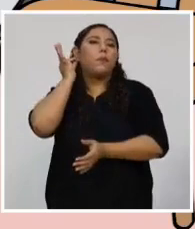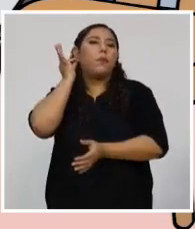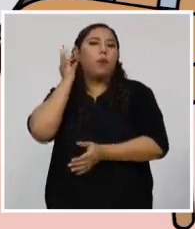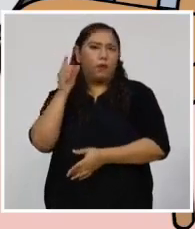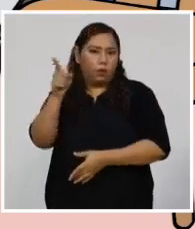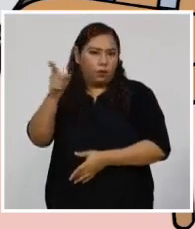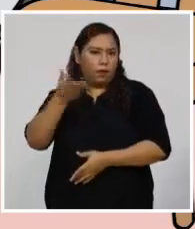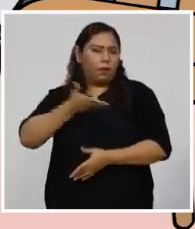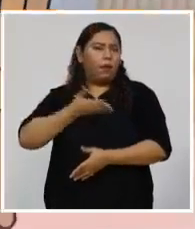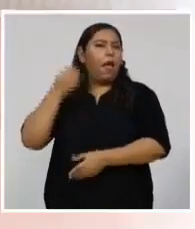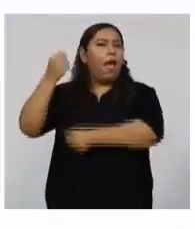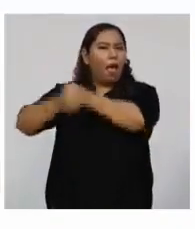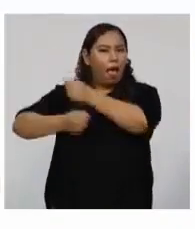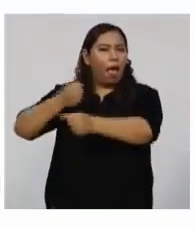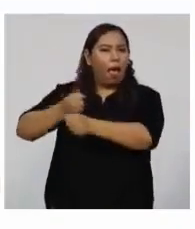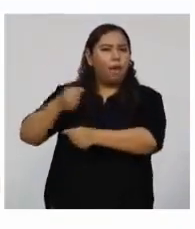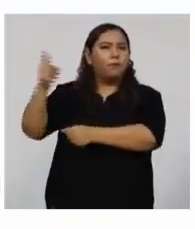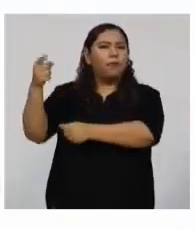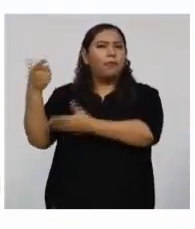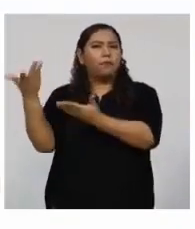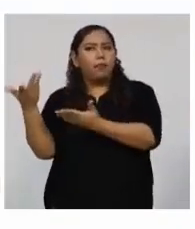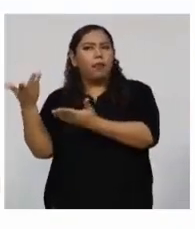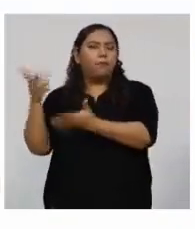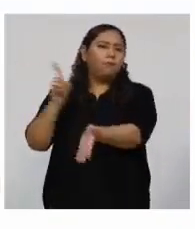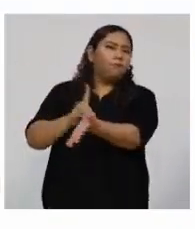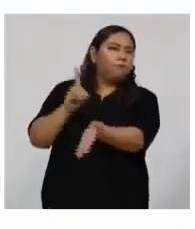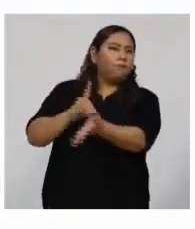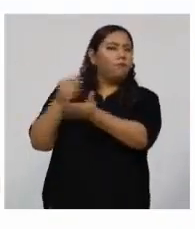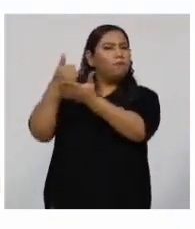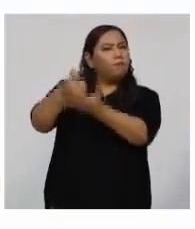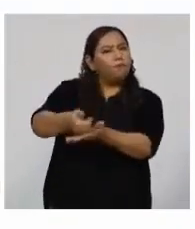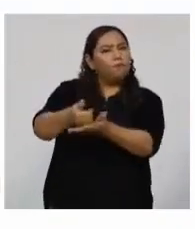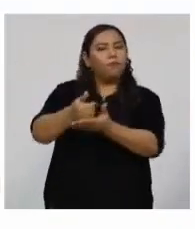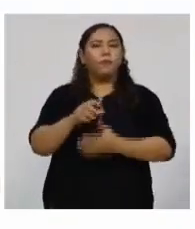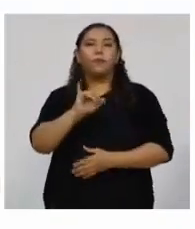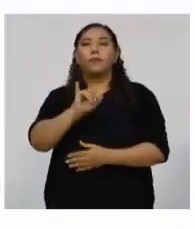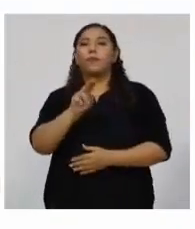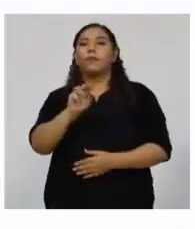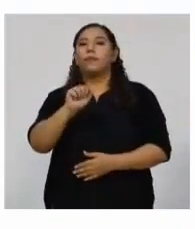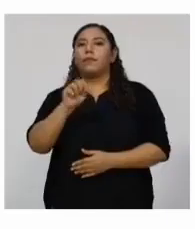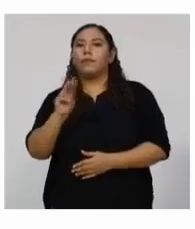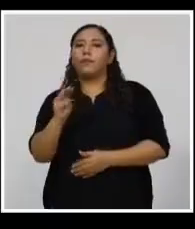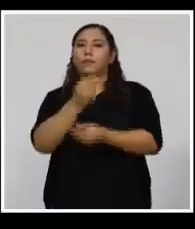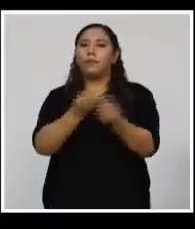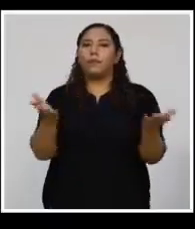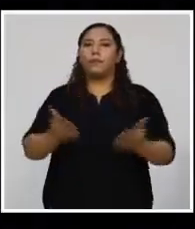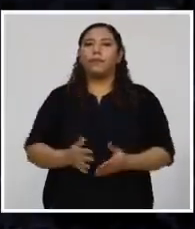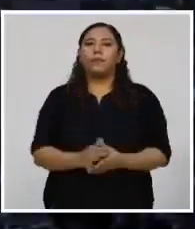tienen campañas de salud. Este es un mensaje del Instituto Nacional de la Mujer.